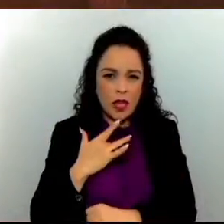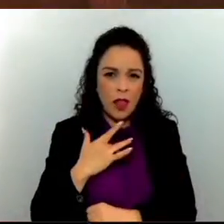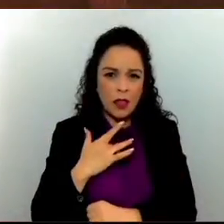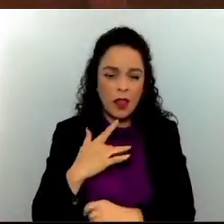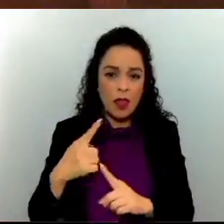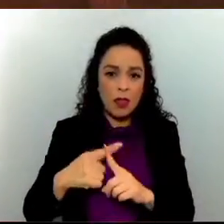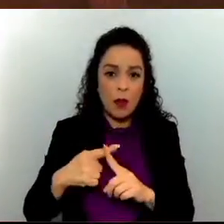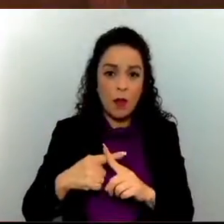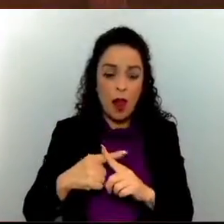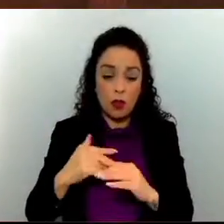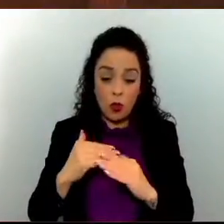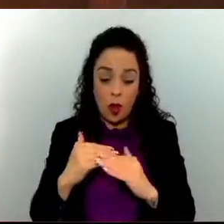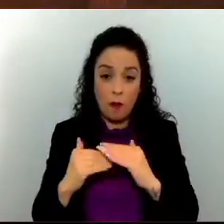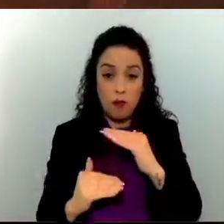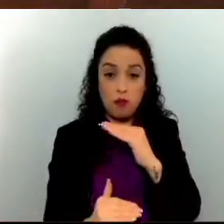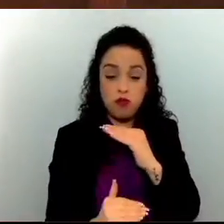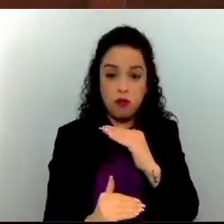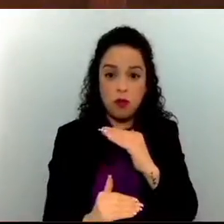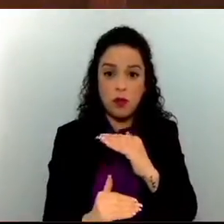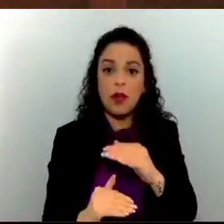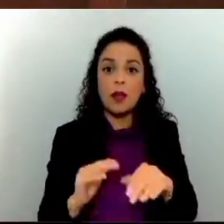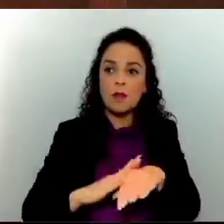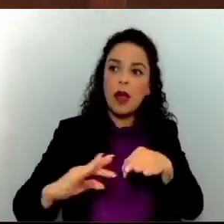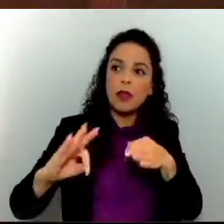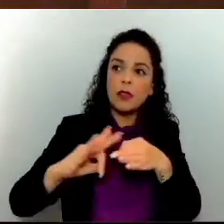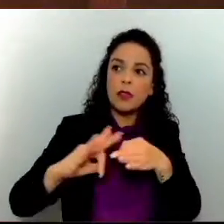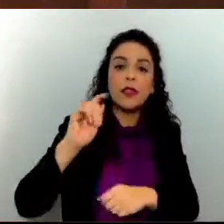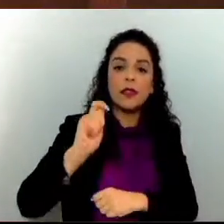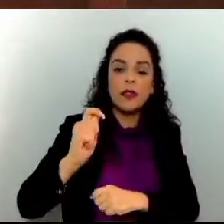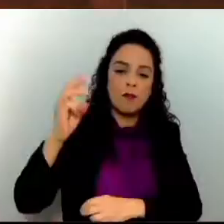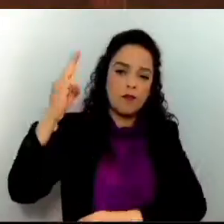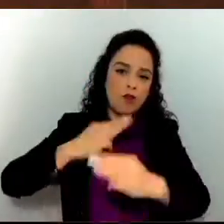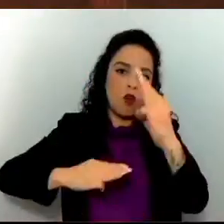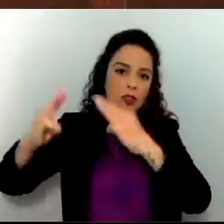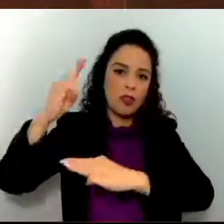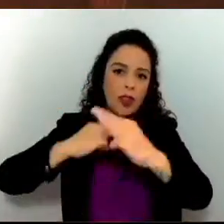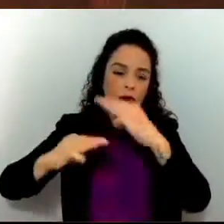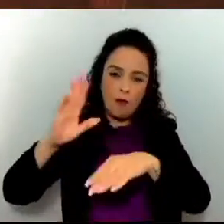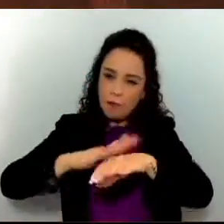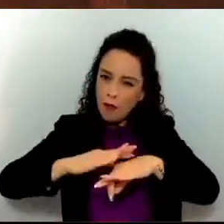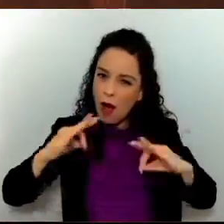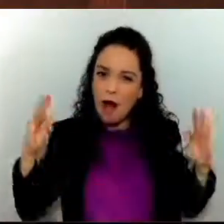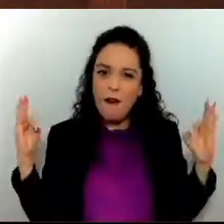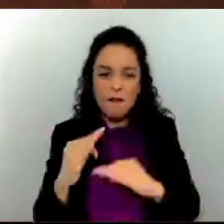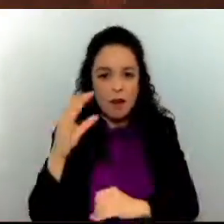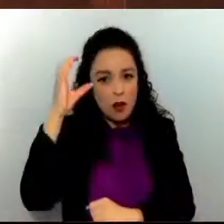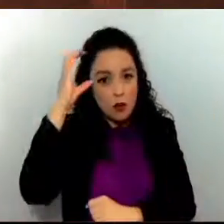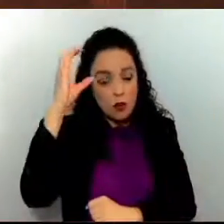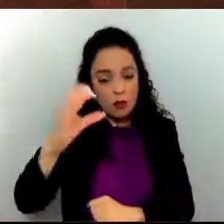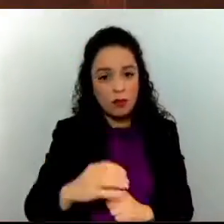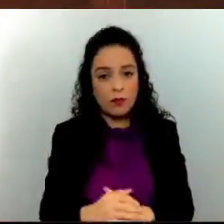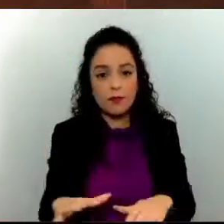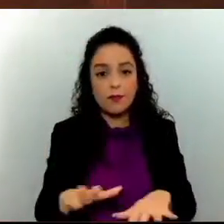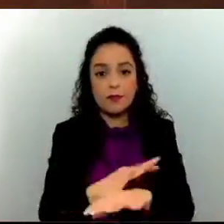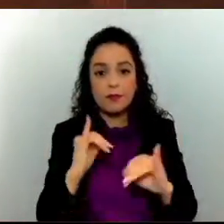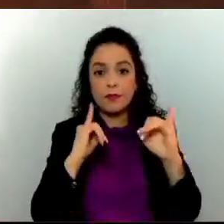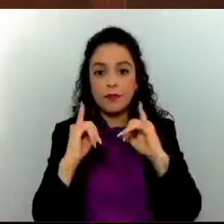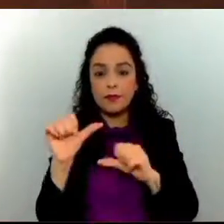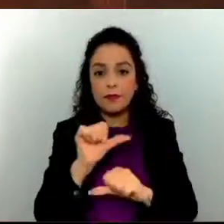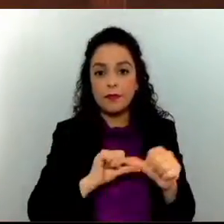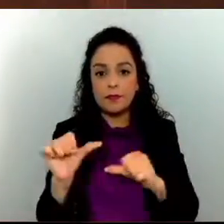los que se encuentran más cercanos a las elevaciones montañosas altas, se registran